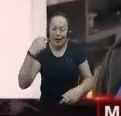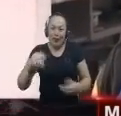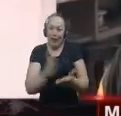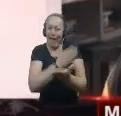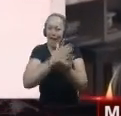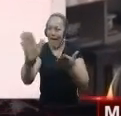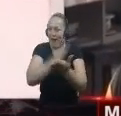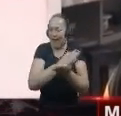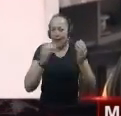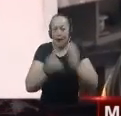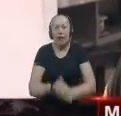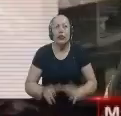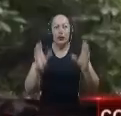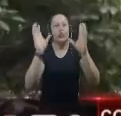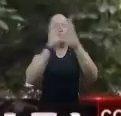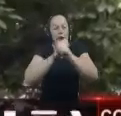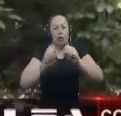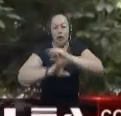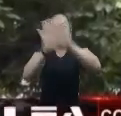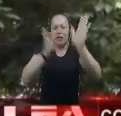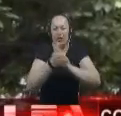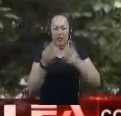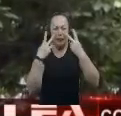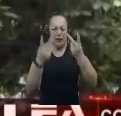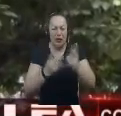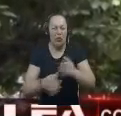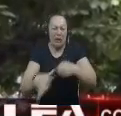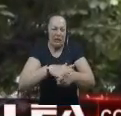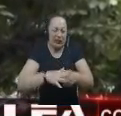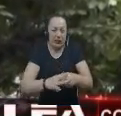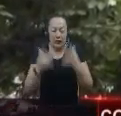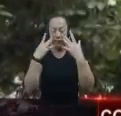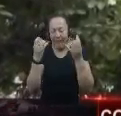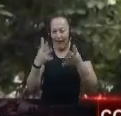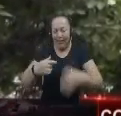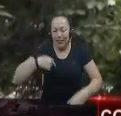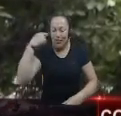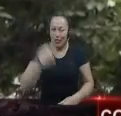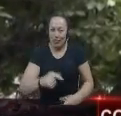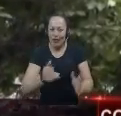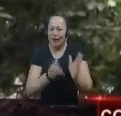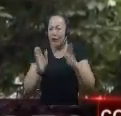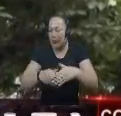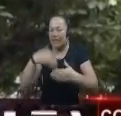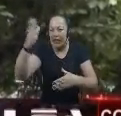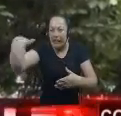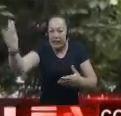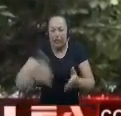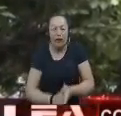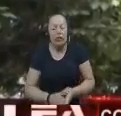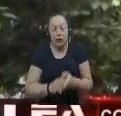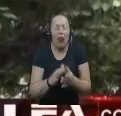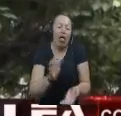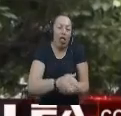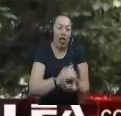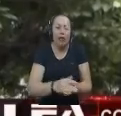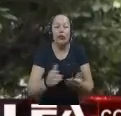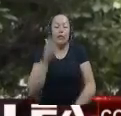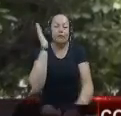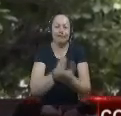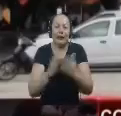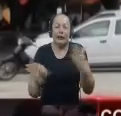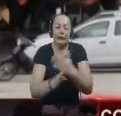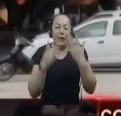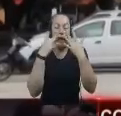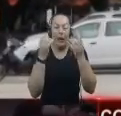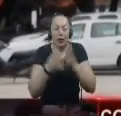acompañamiento Día y noche Para que no nos presenten Novedades De que más adelante Podamos lamentar Preocupa El